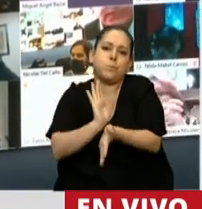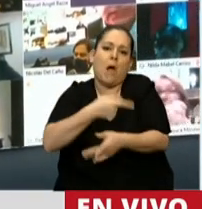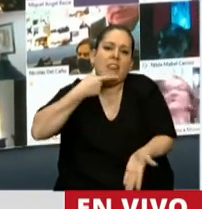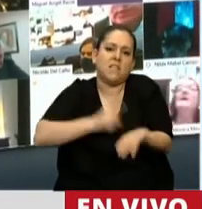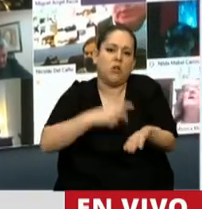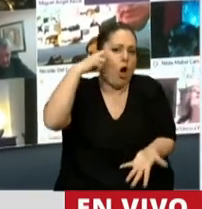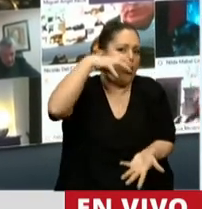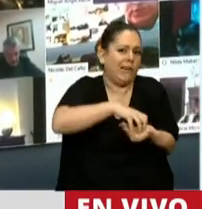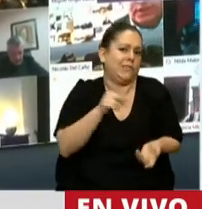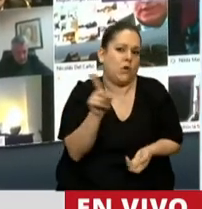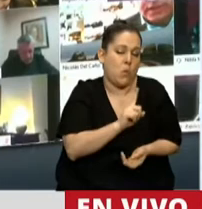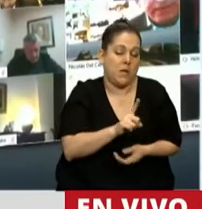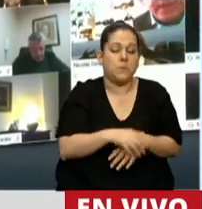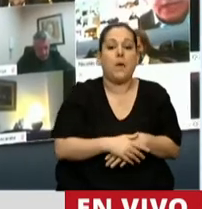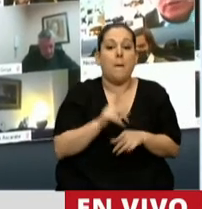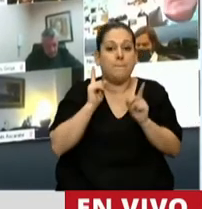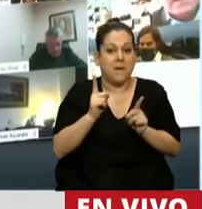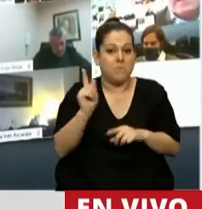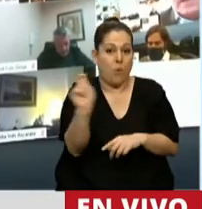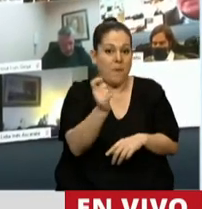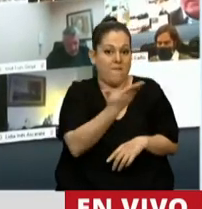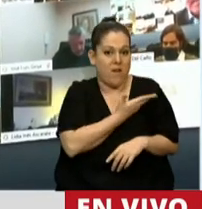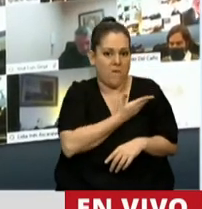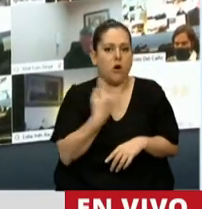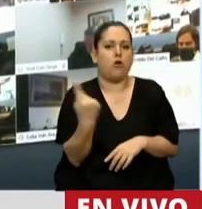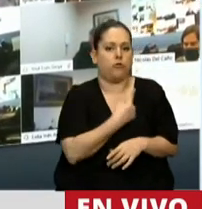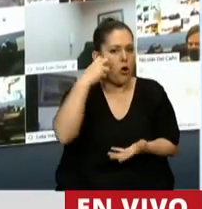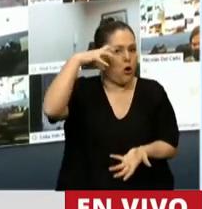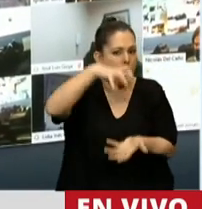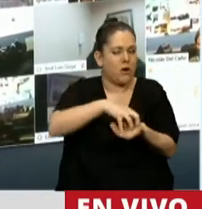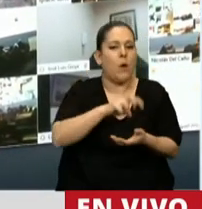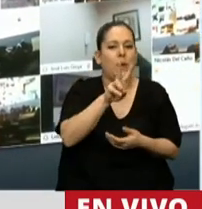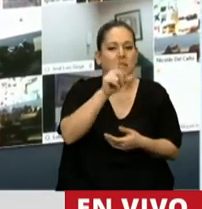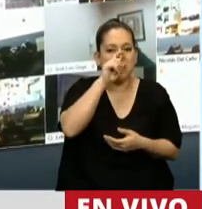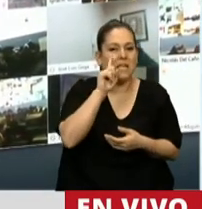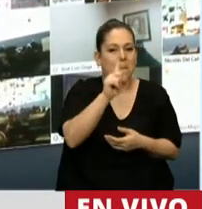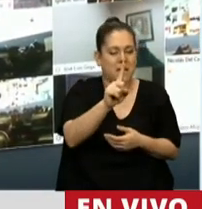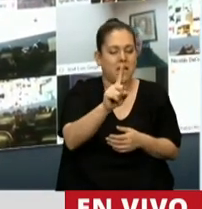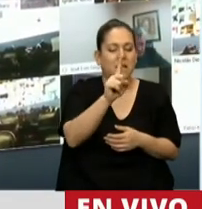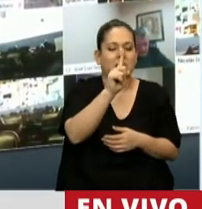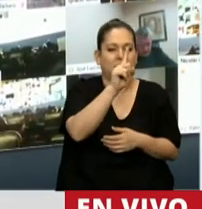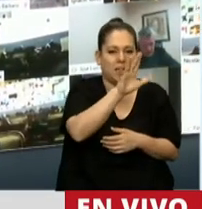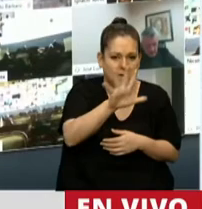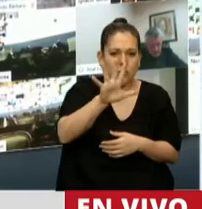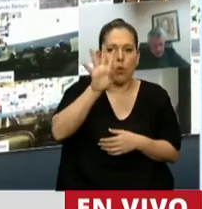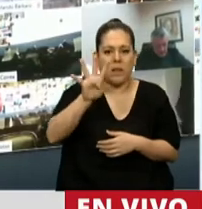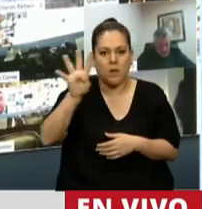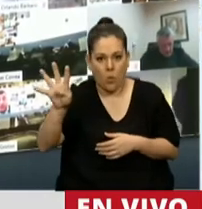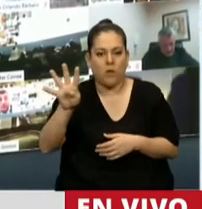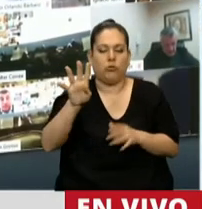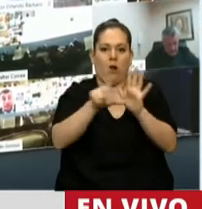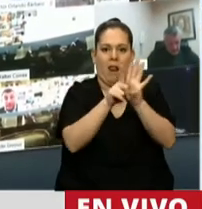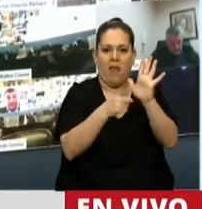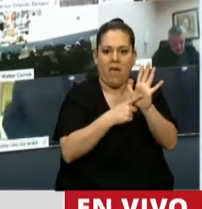febrero del 2020 nosotros aprobamos la ley 27.544 que tenía que ver con la